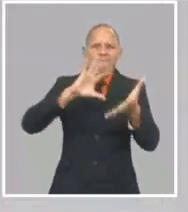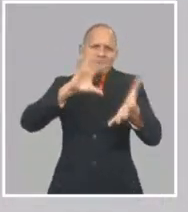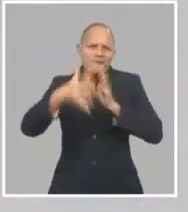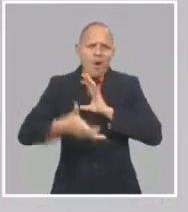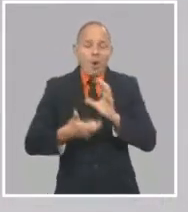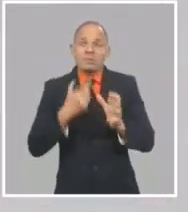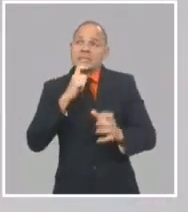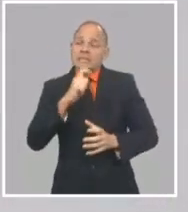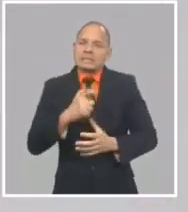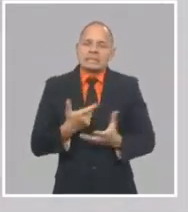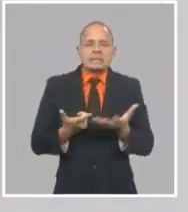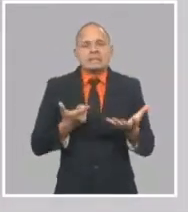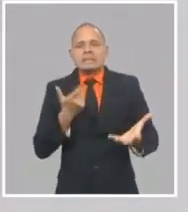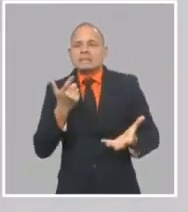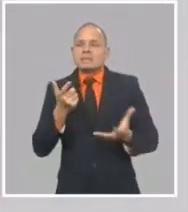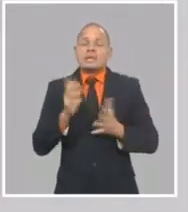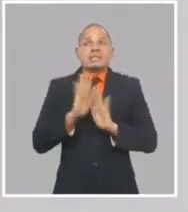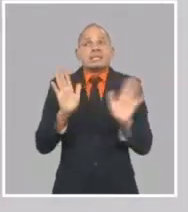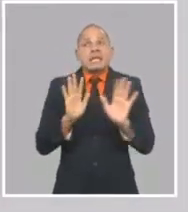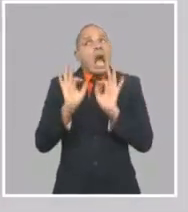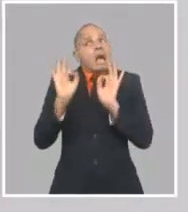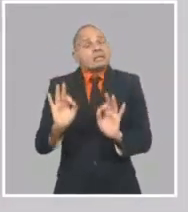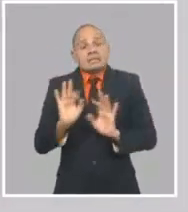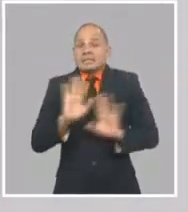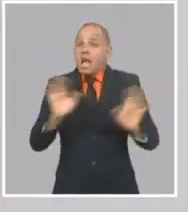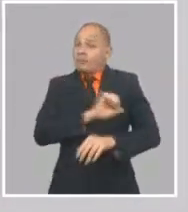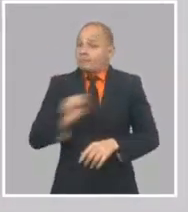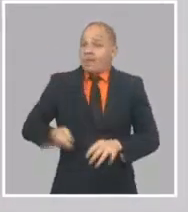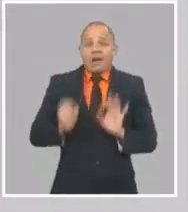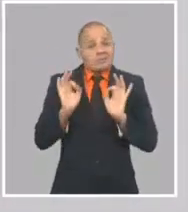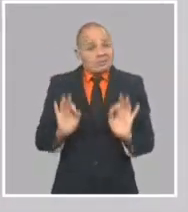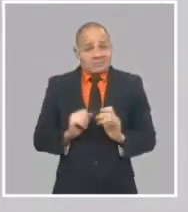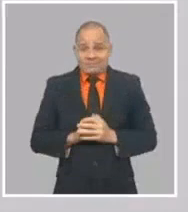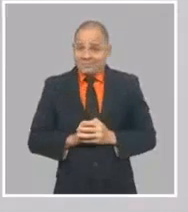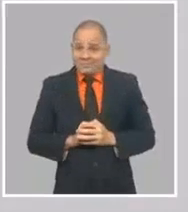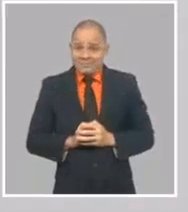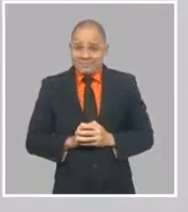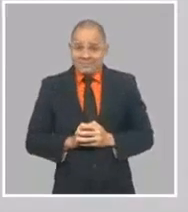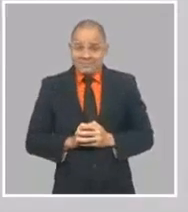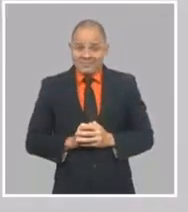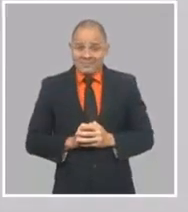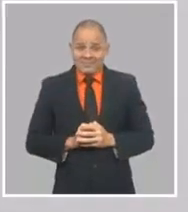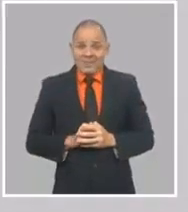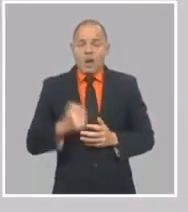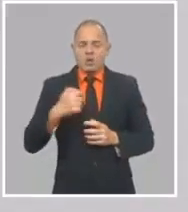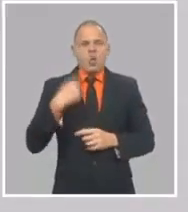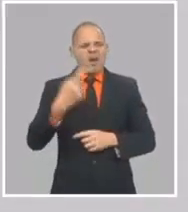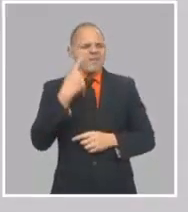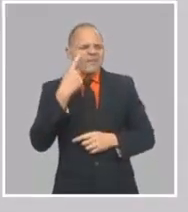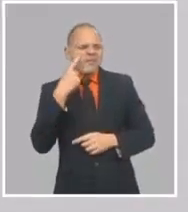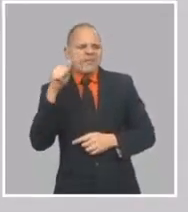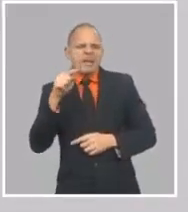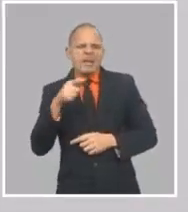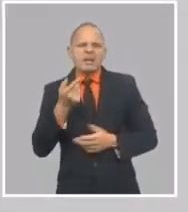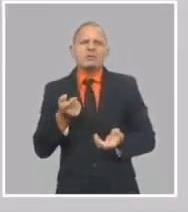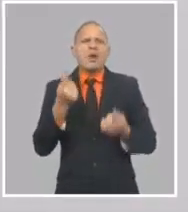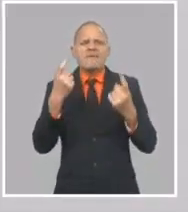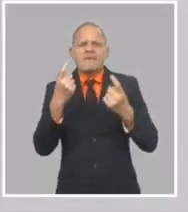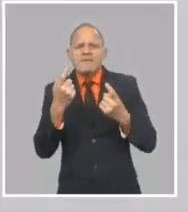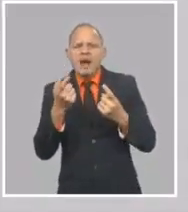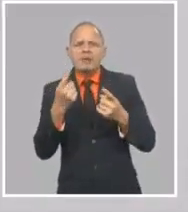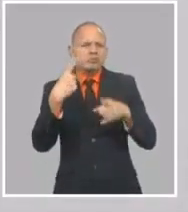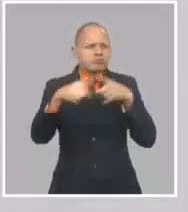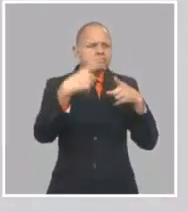cuáles eran los productos de mayor demanda. Se tomaron todas las decisiones que debíamos tomar sin improvisación y